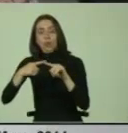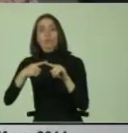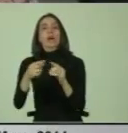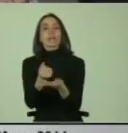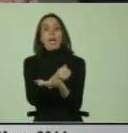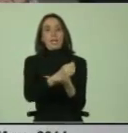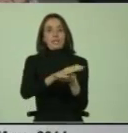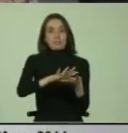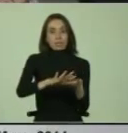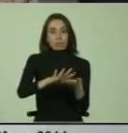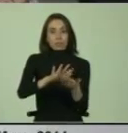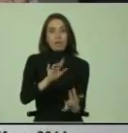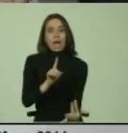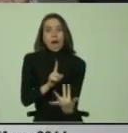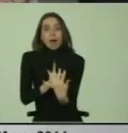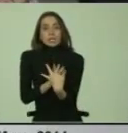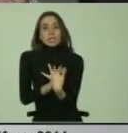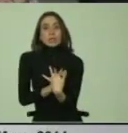inclusiva y de calidad.